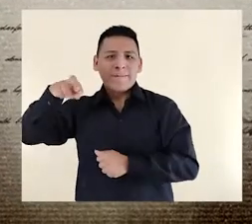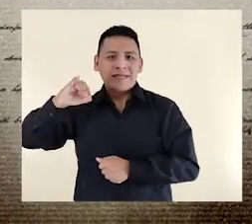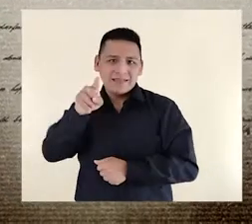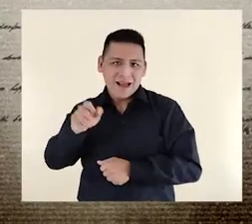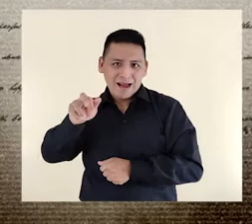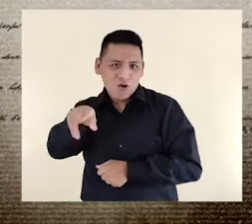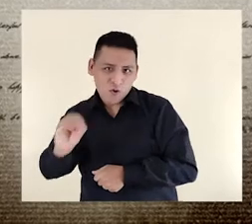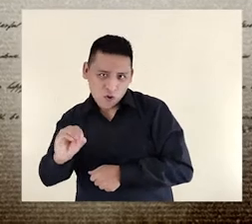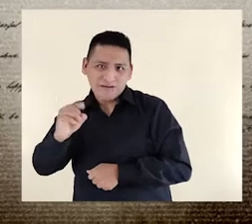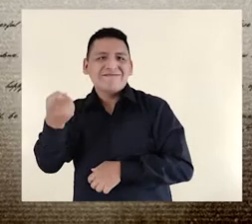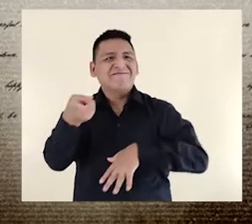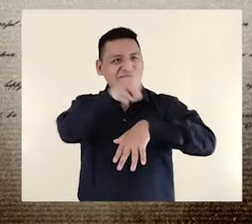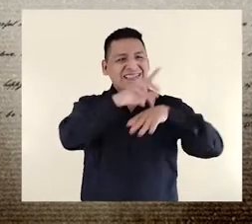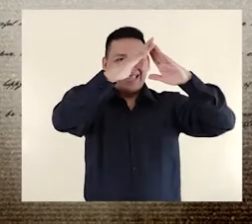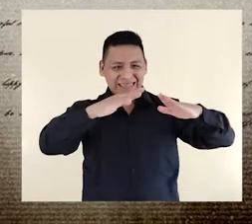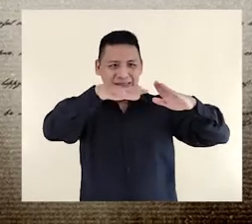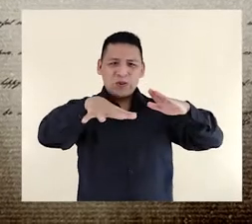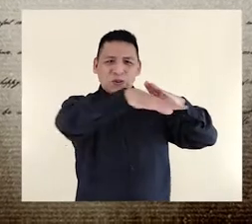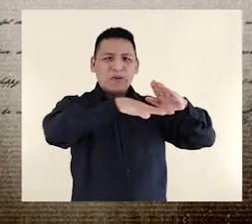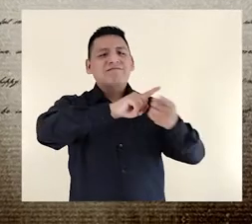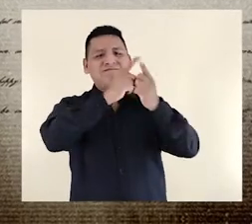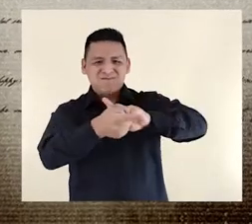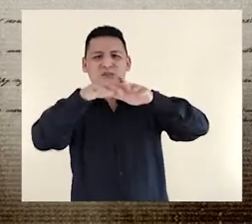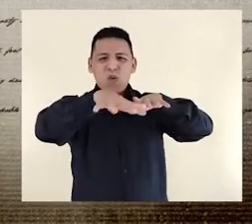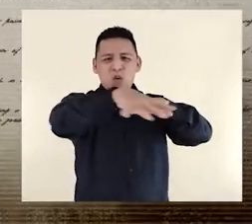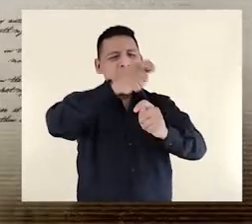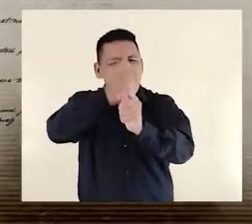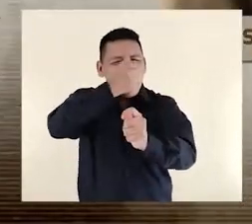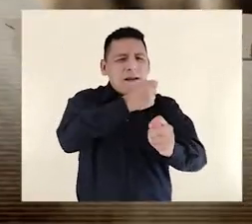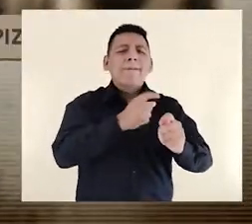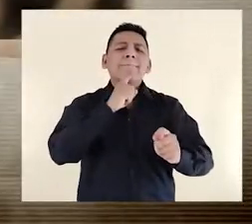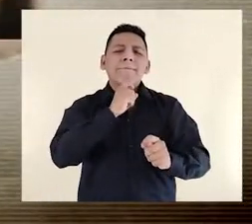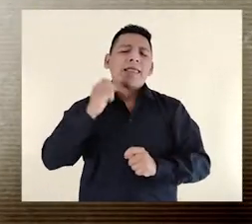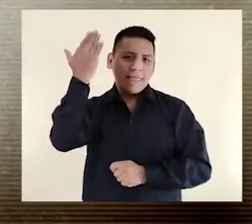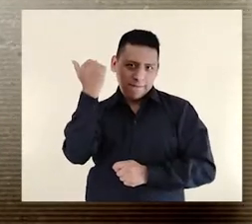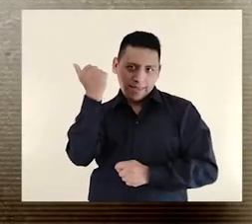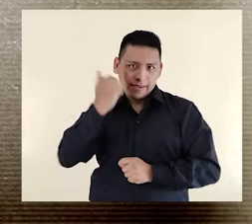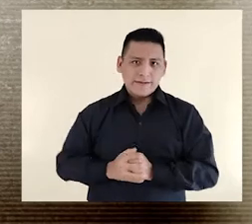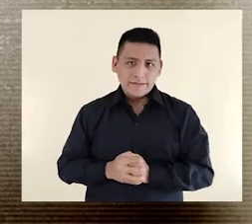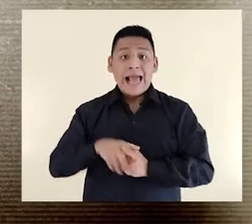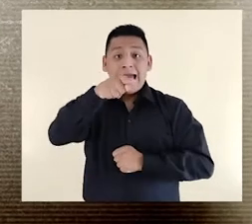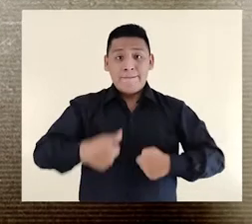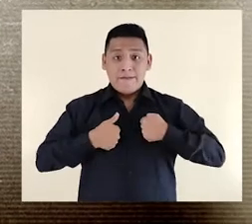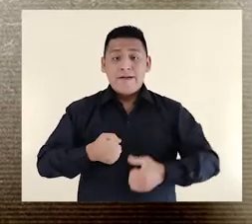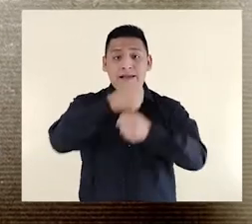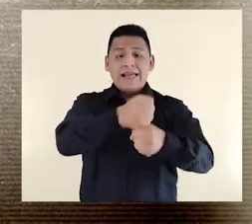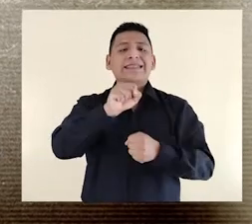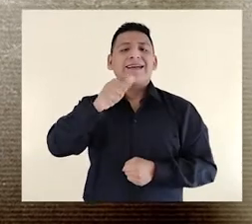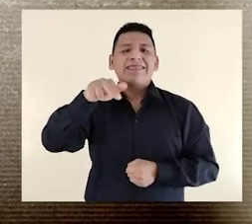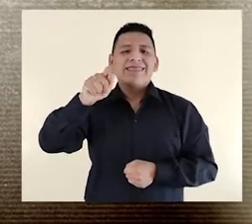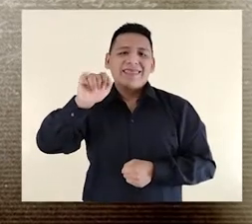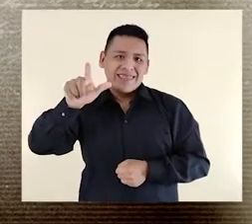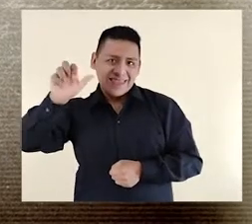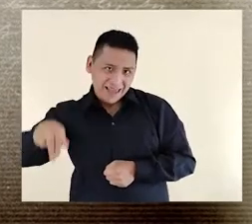tesorero de pizarro se asentó en este solar que luego fue tomado para hacer fundición de barras de plata se dice que también fue morada del oidor